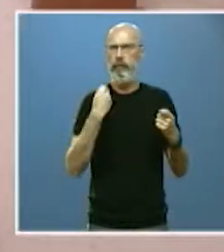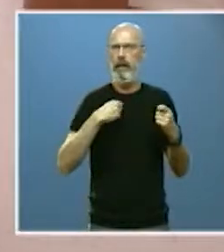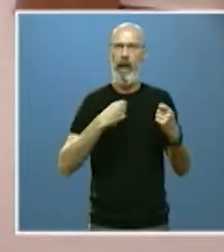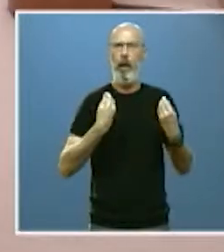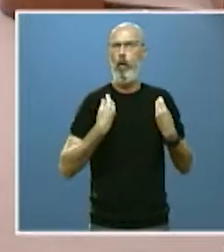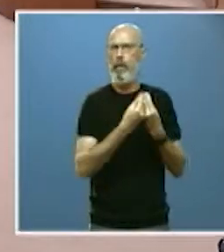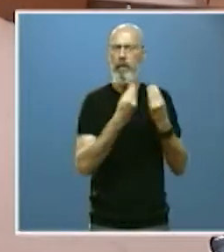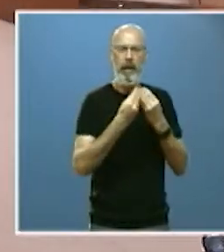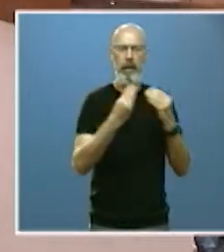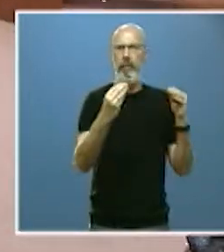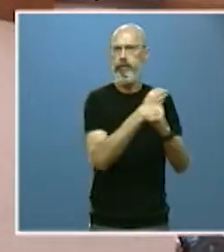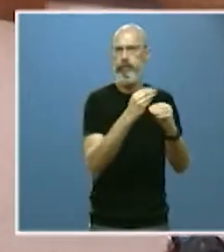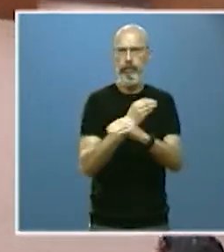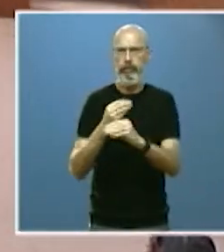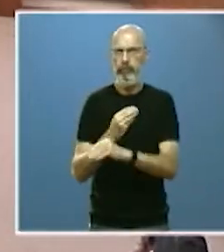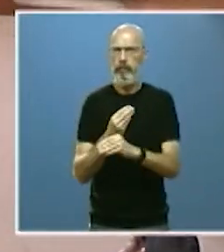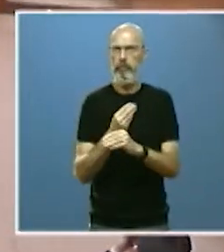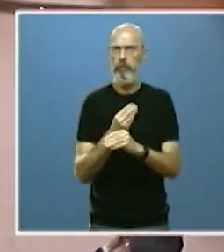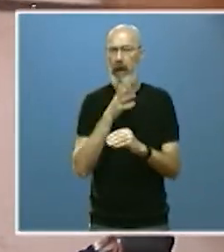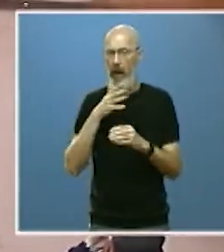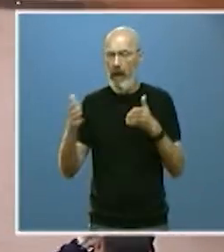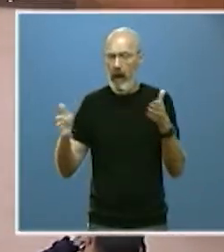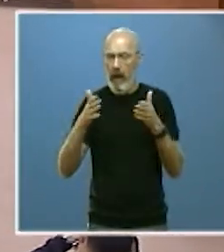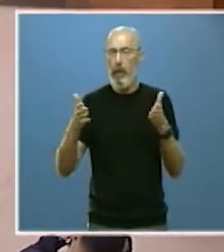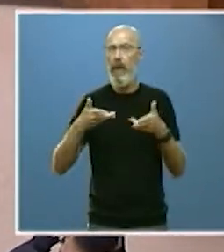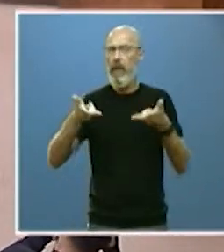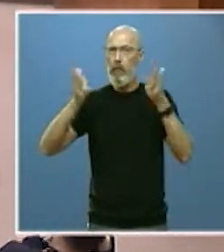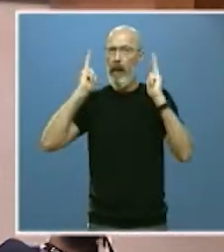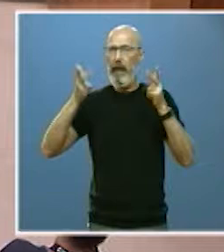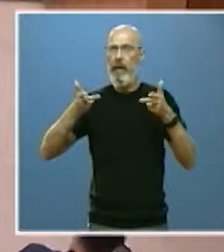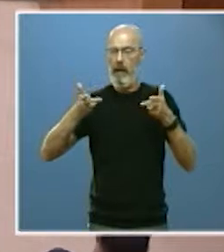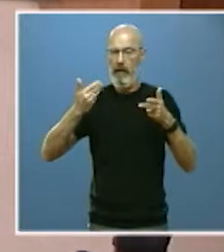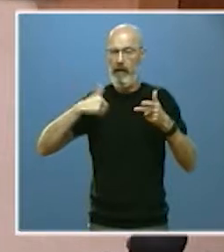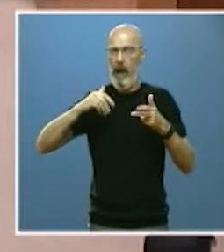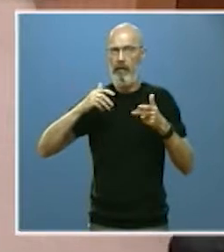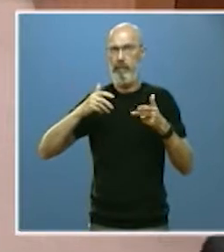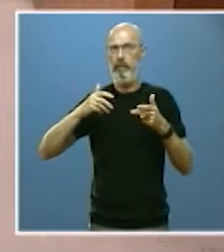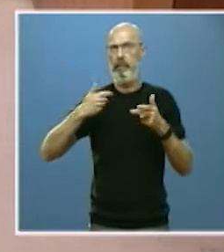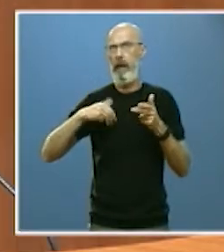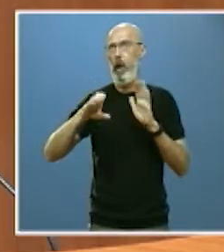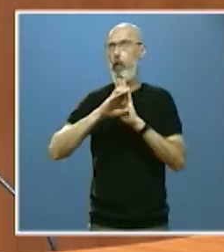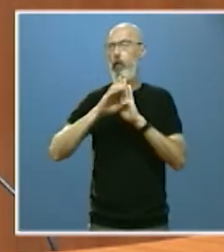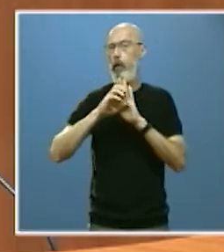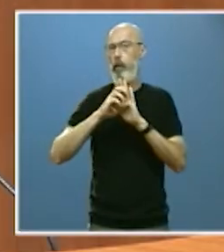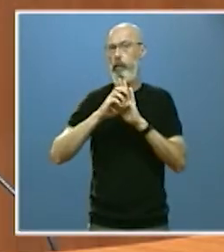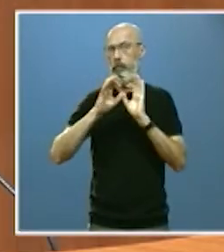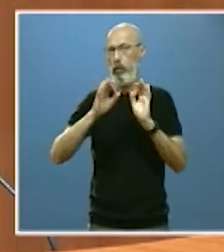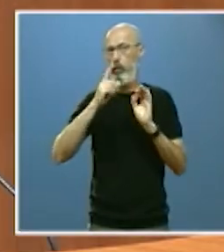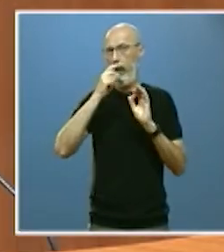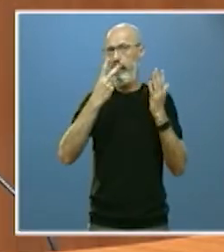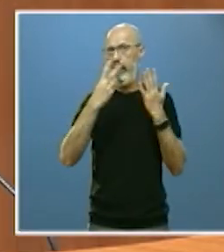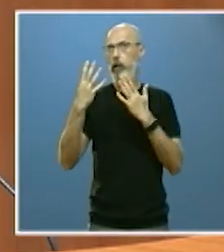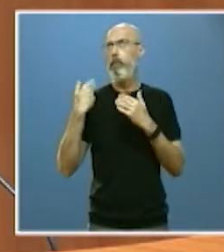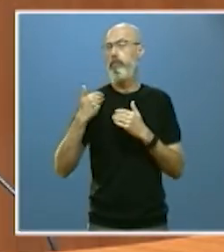tiempo de democracia y libertad que ahora va a cumplir con la Constitución del 78-40 años.